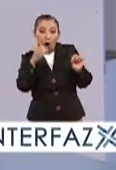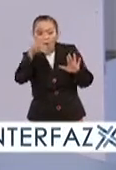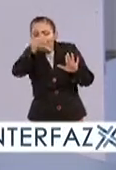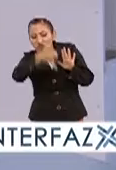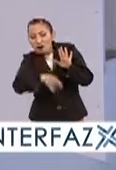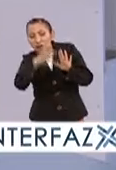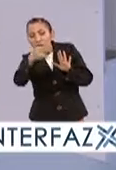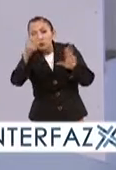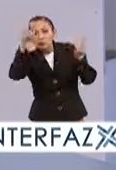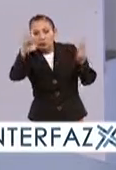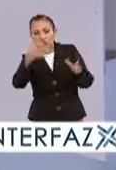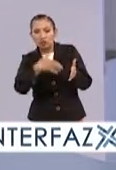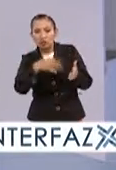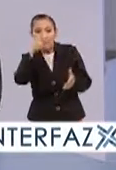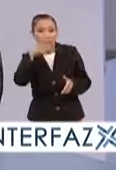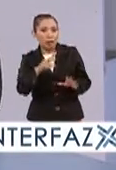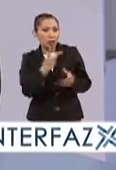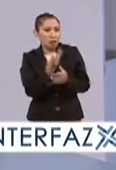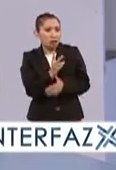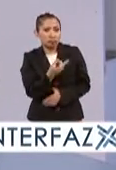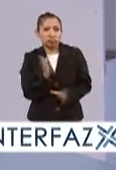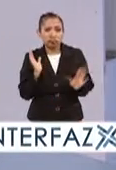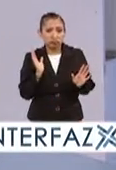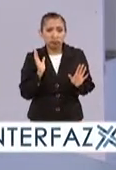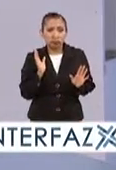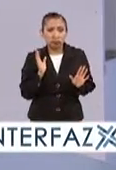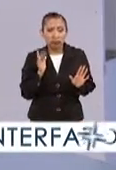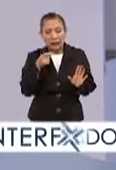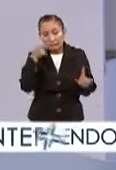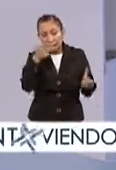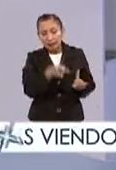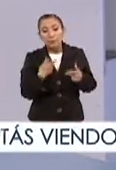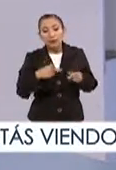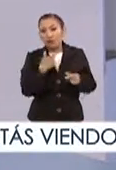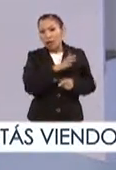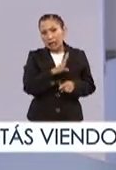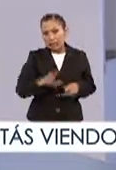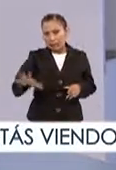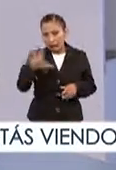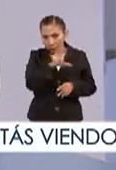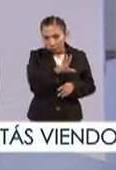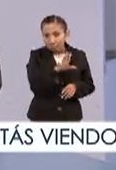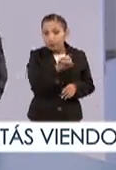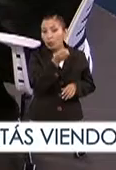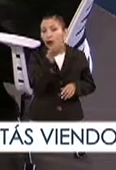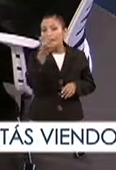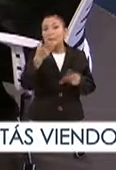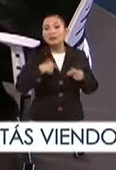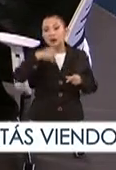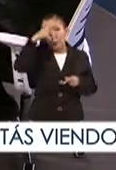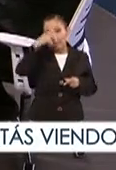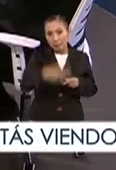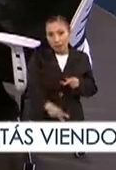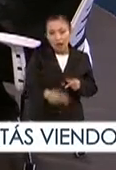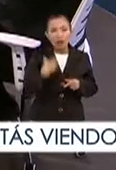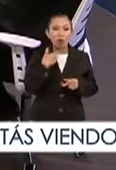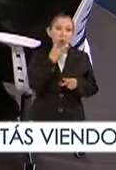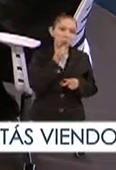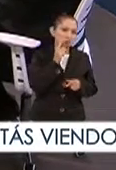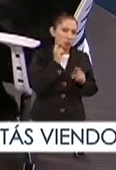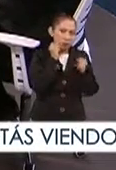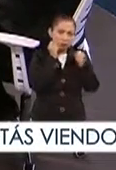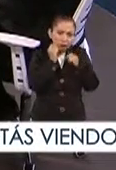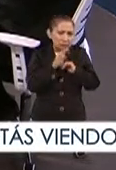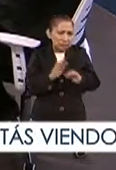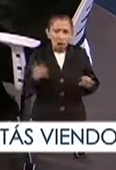profundizar en cocina mexicana. Es decir, en principio está dirigido a público en general, a cualquier mexicano o no mexicano